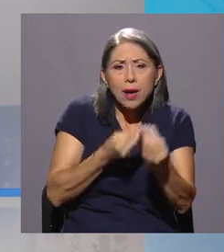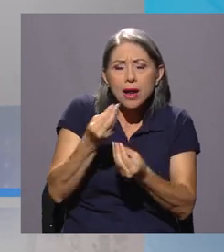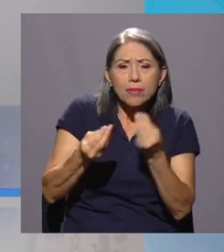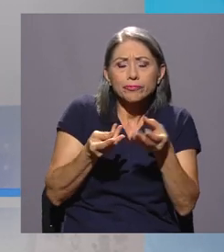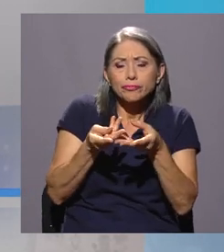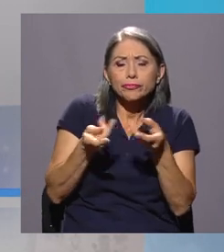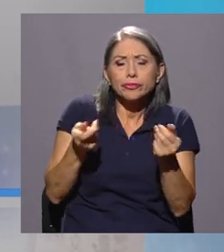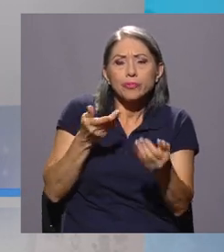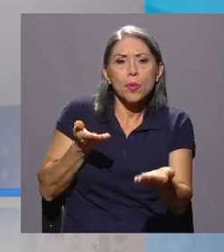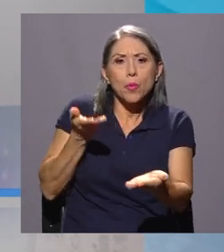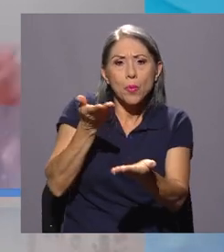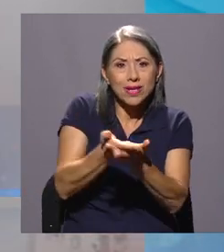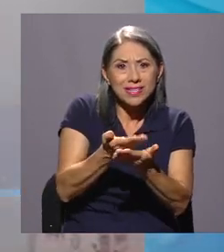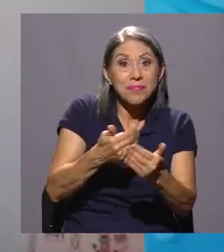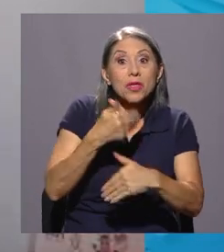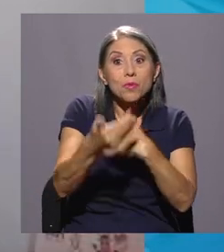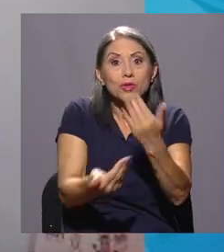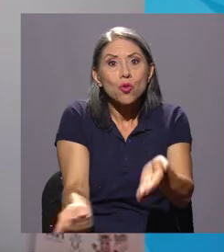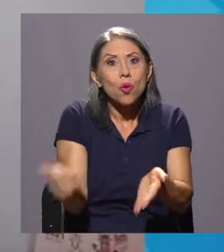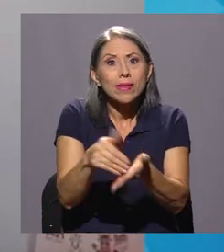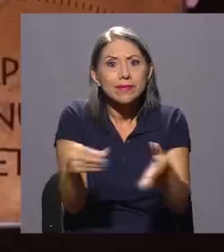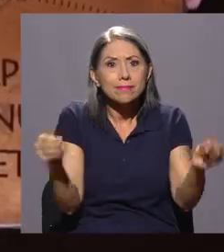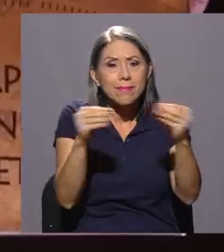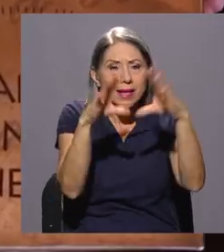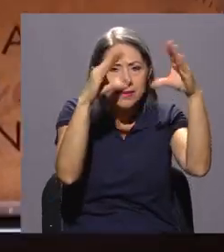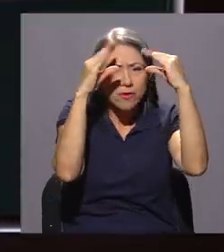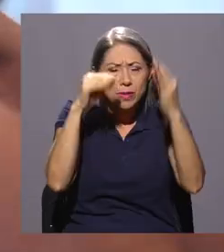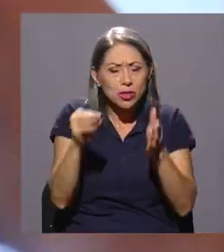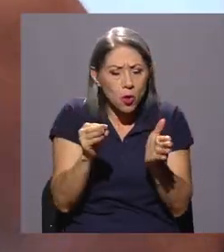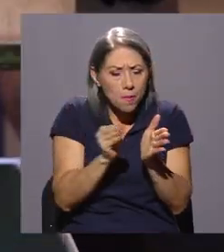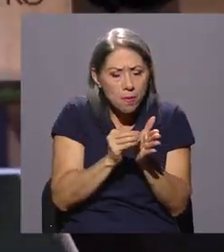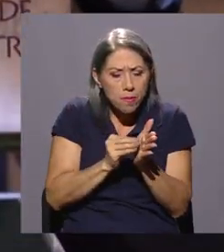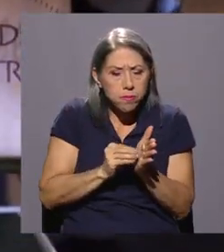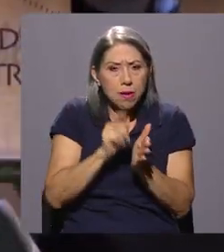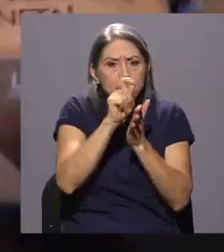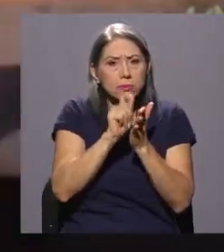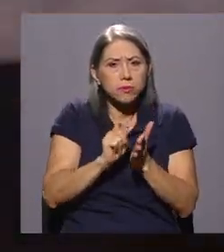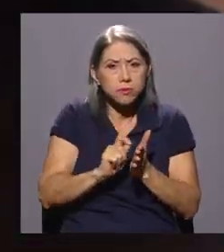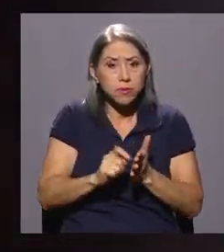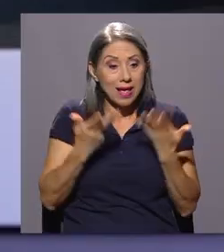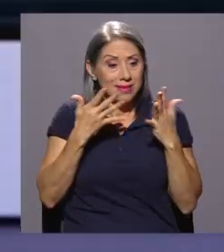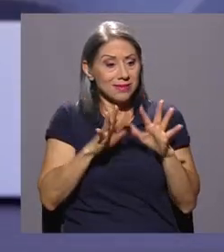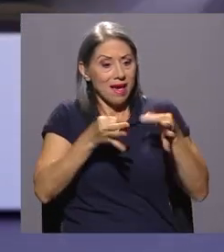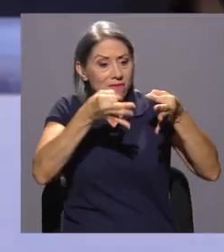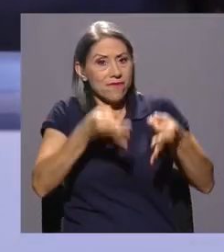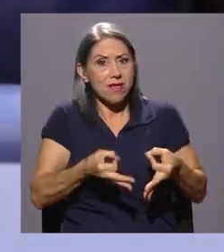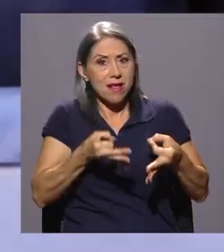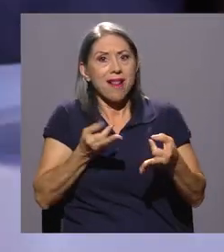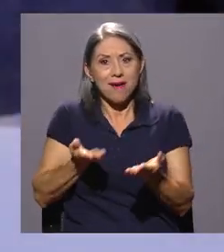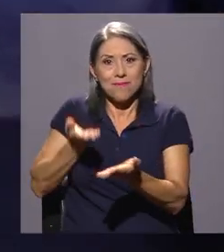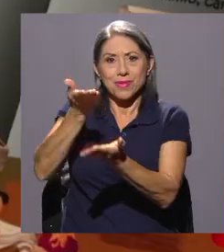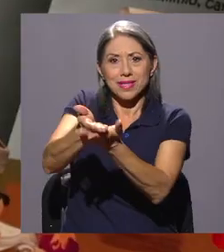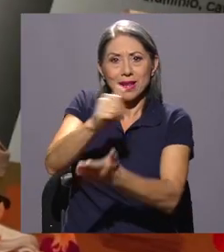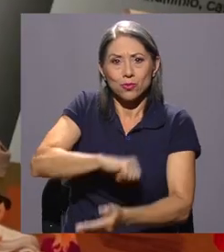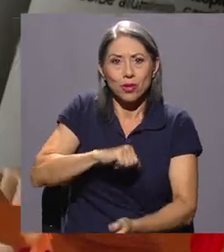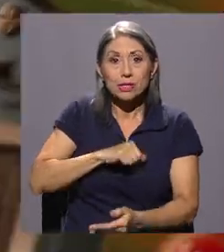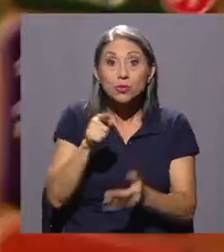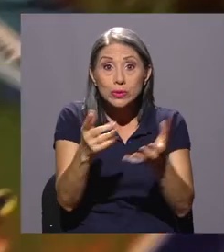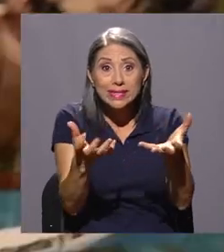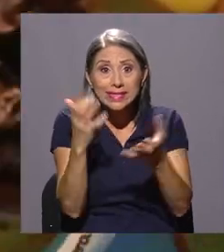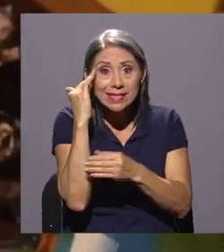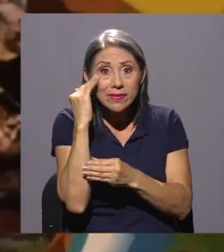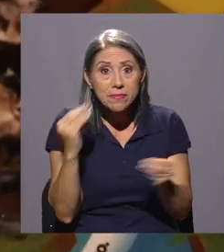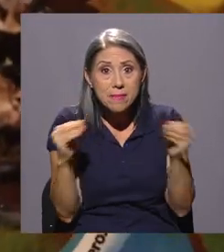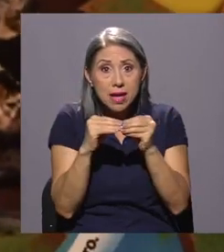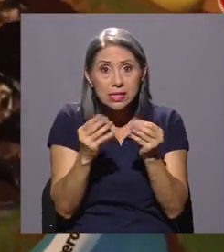que estamos planteando para así volver a generar insumos y ya tener una versión final que es la que vamos a presentar a las autoridades. Si desea